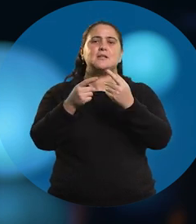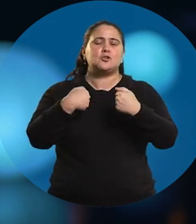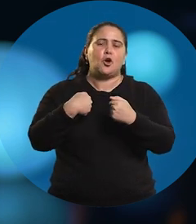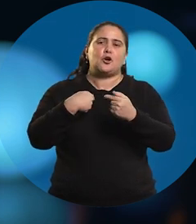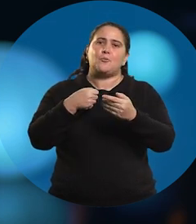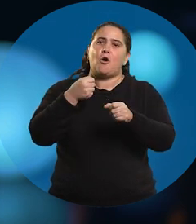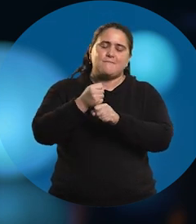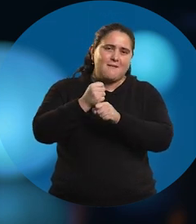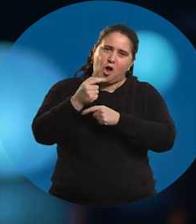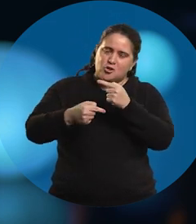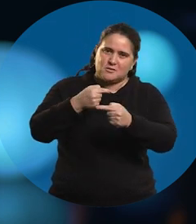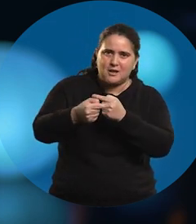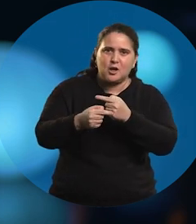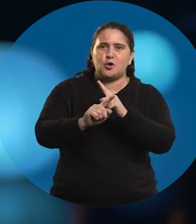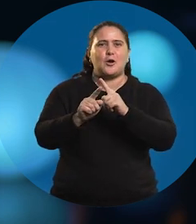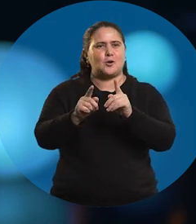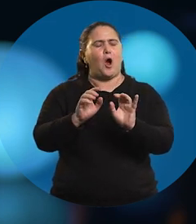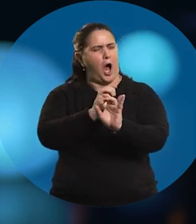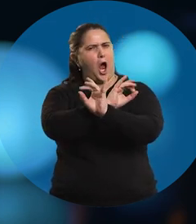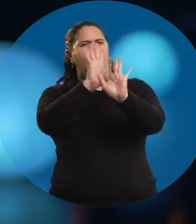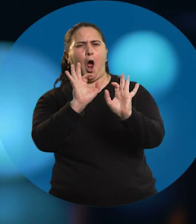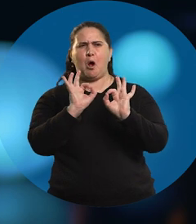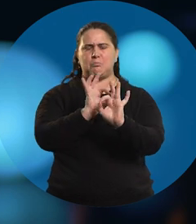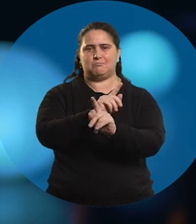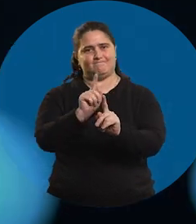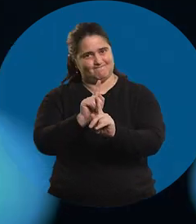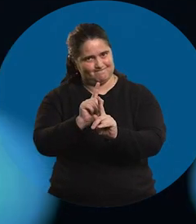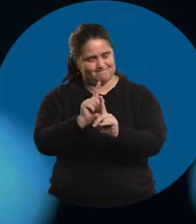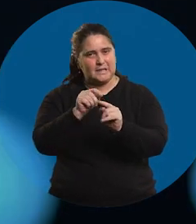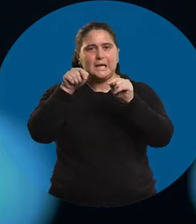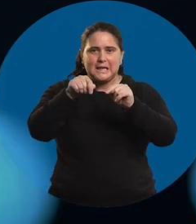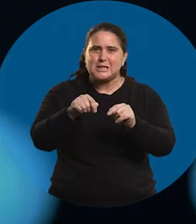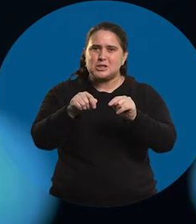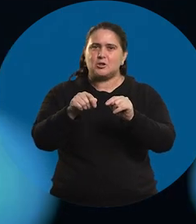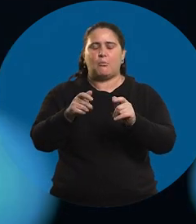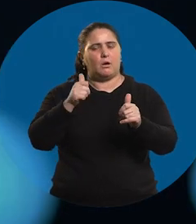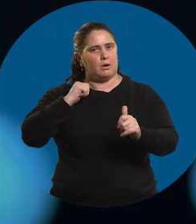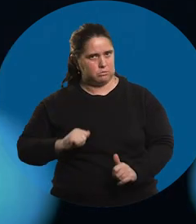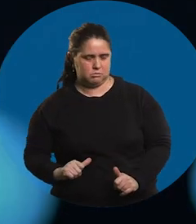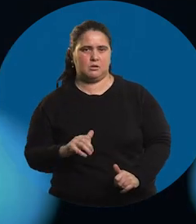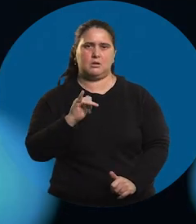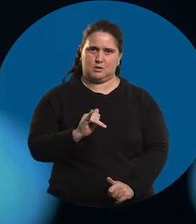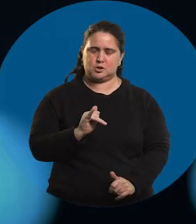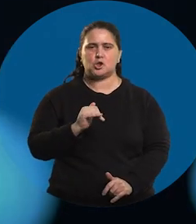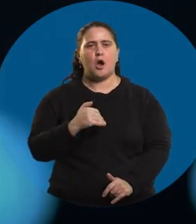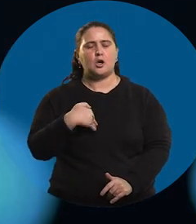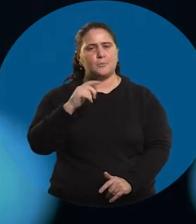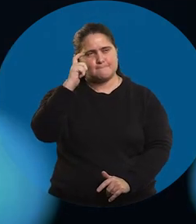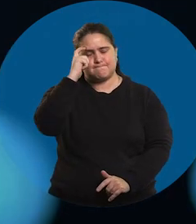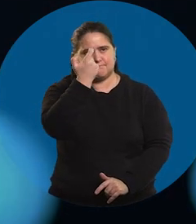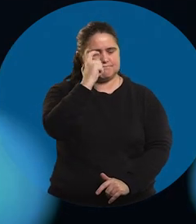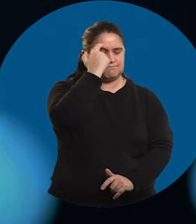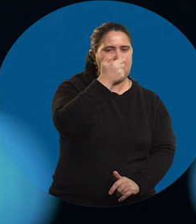estoy en trabajo. No te estoy diciendo de que ya lo tenga muy claro. Es una de las cosas que más me cansa, eso de